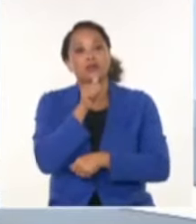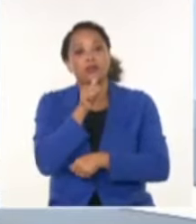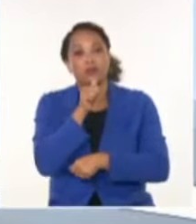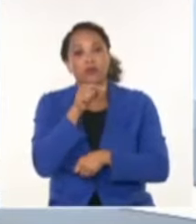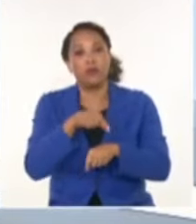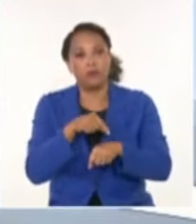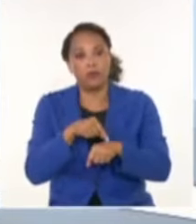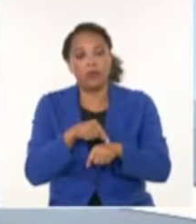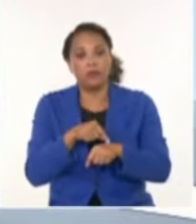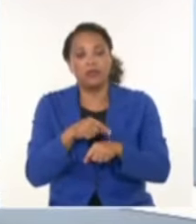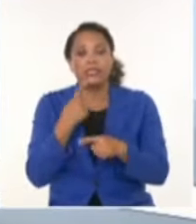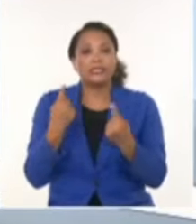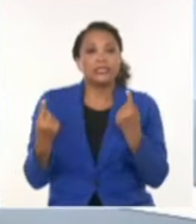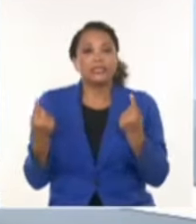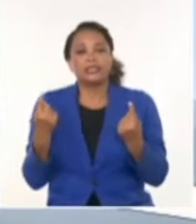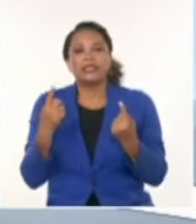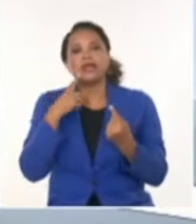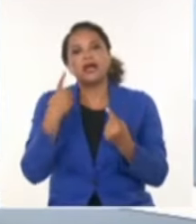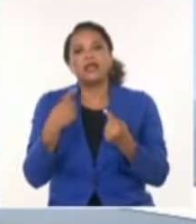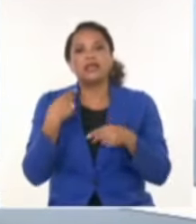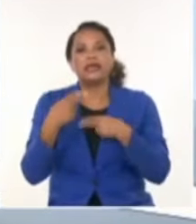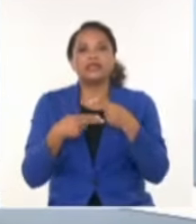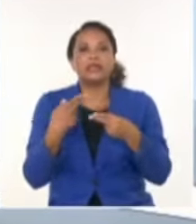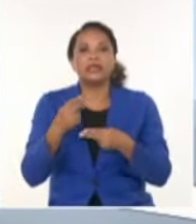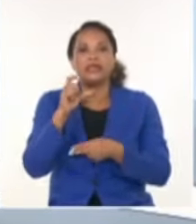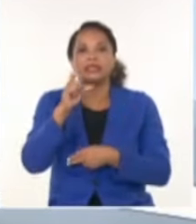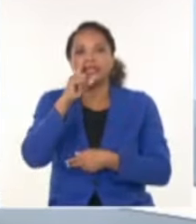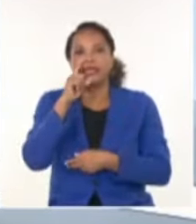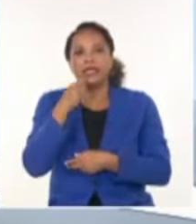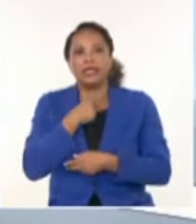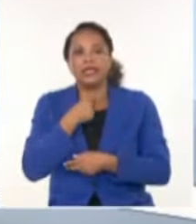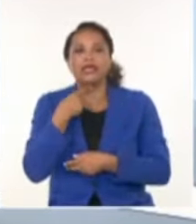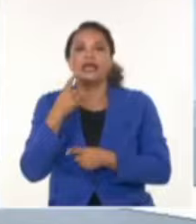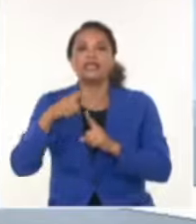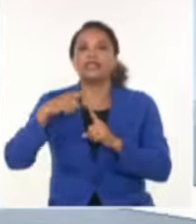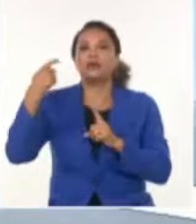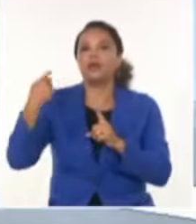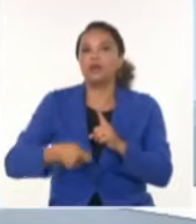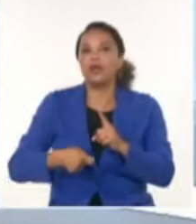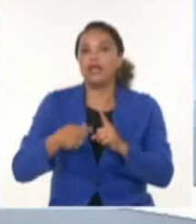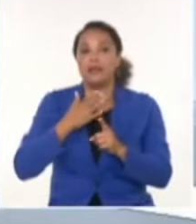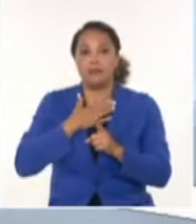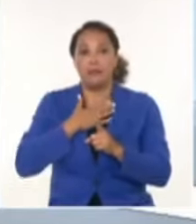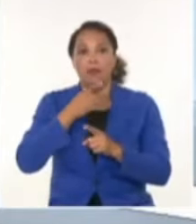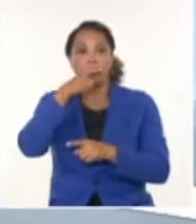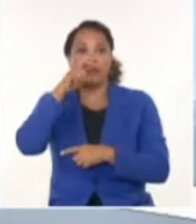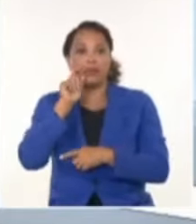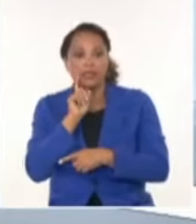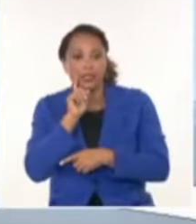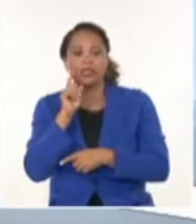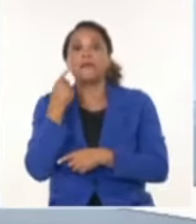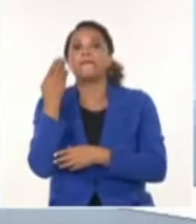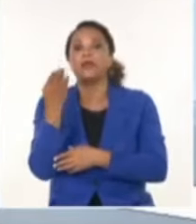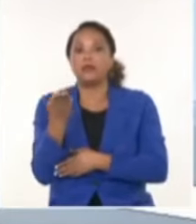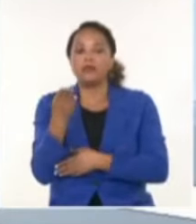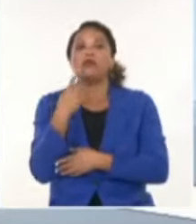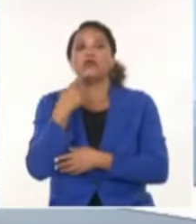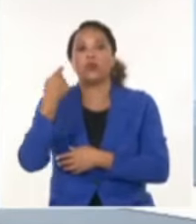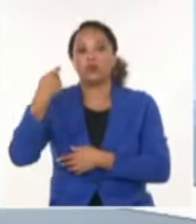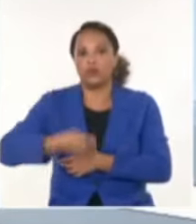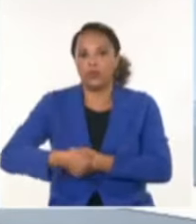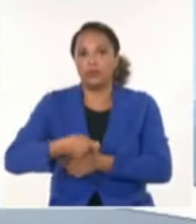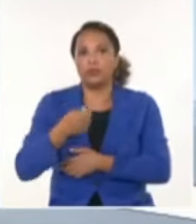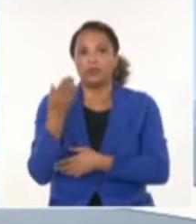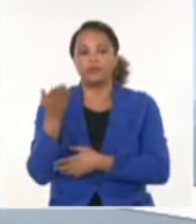golpe de fake news, toca al CNE, al Tribunal Supremo del País, al que el propio Maduro ya pidió que interviniese, a los